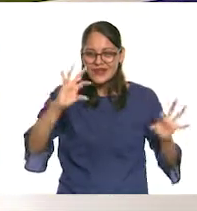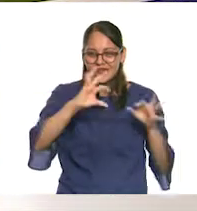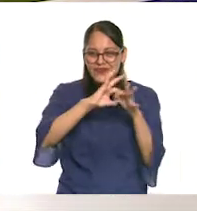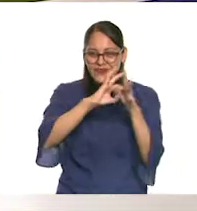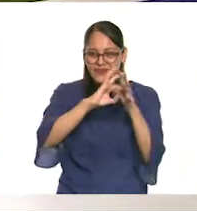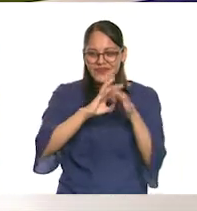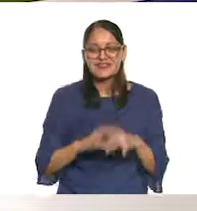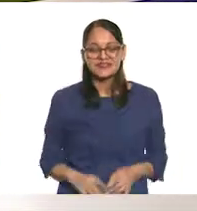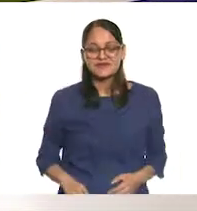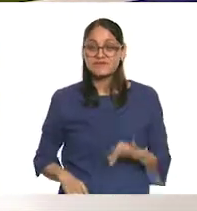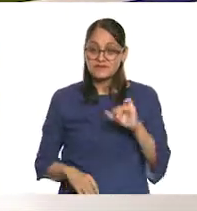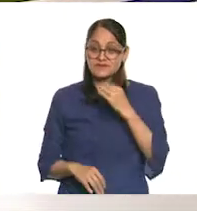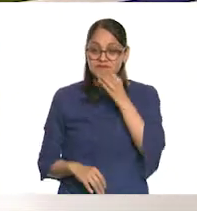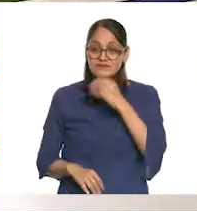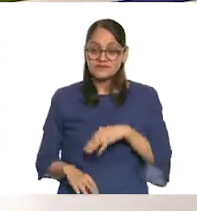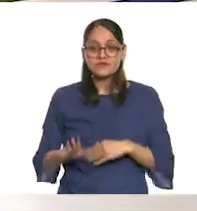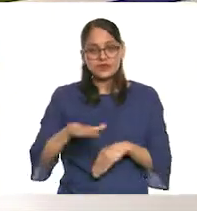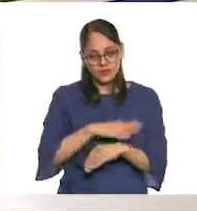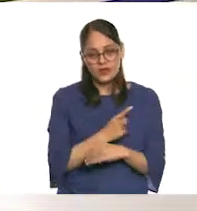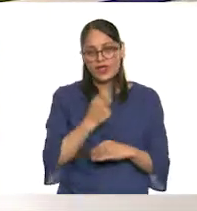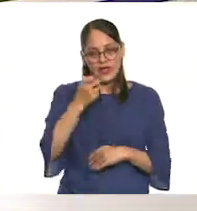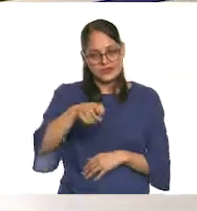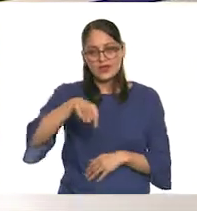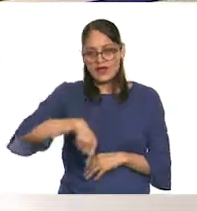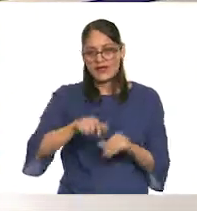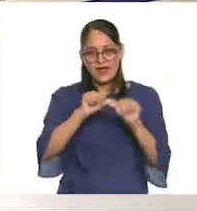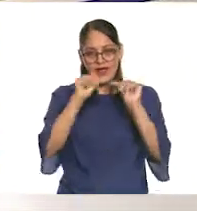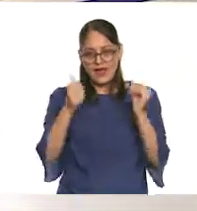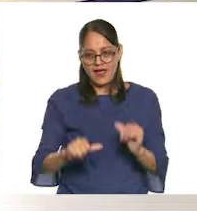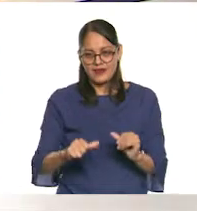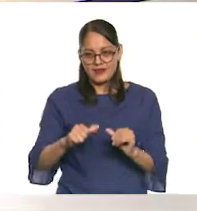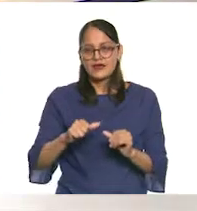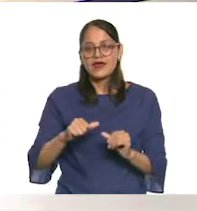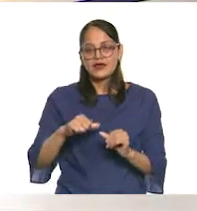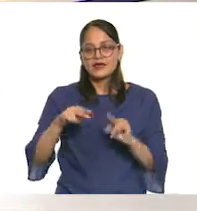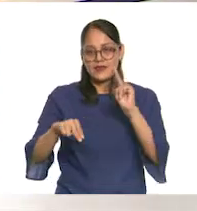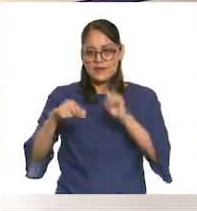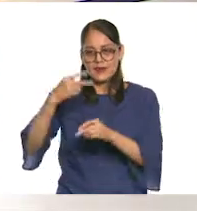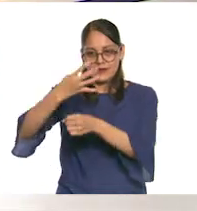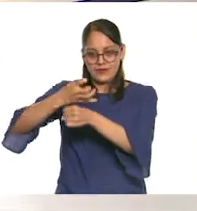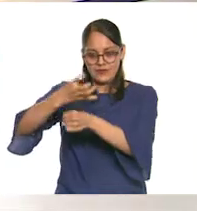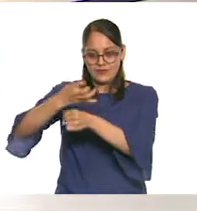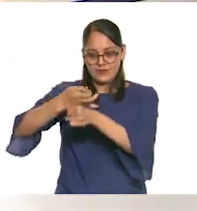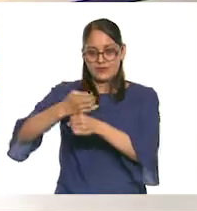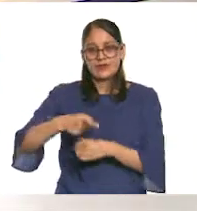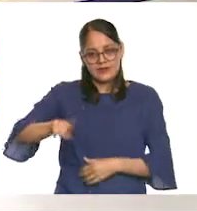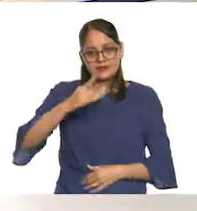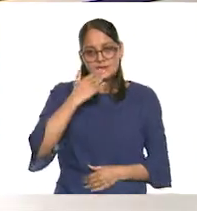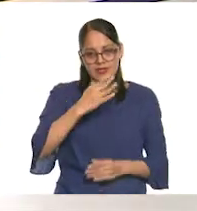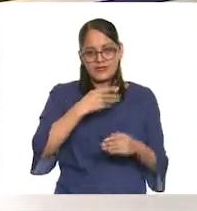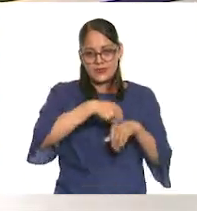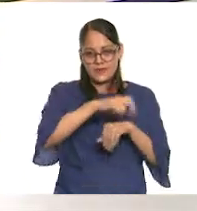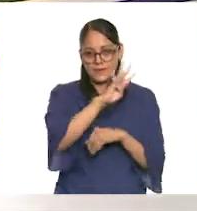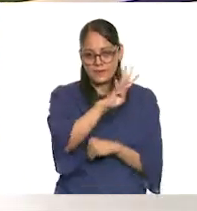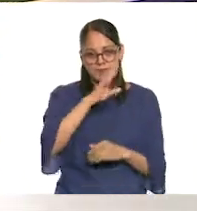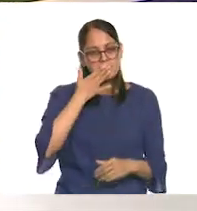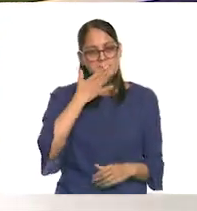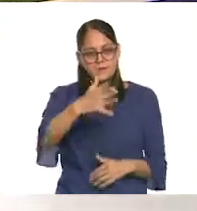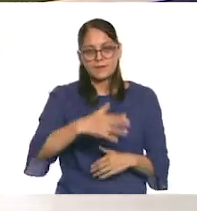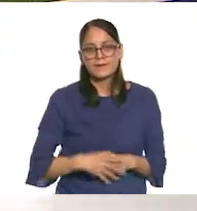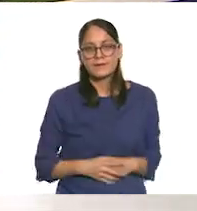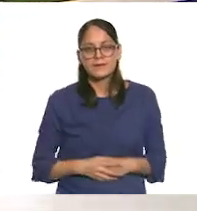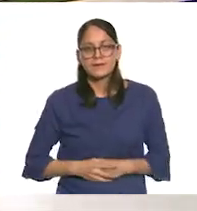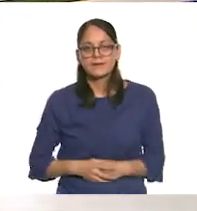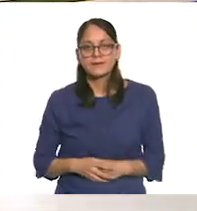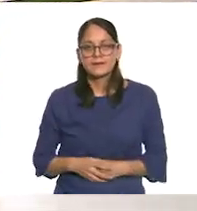número 4? Me parece muy bien porque es nuestra instalación artística de artes de cuarto grado. Perfecto. Así sí, que se vea el número 4. Muy bien.